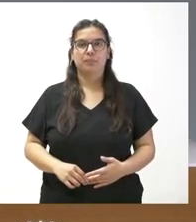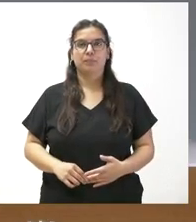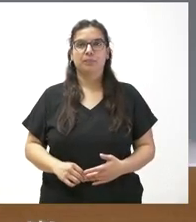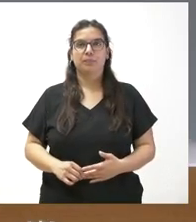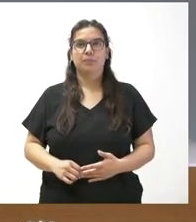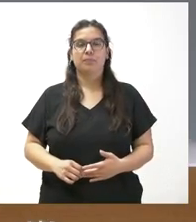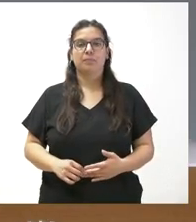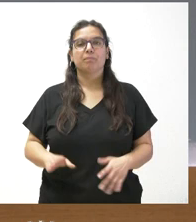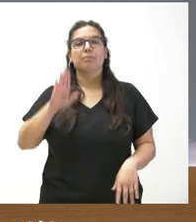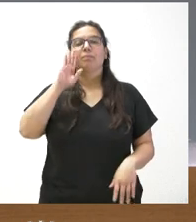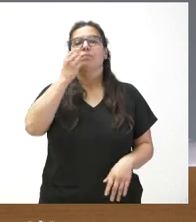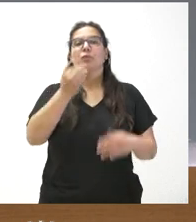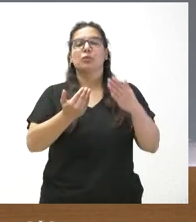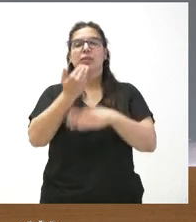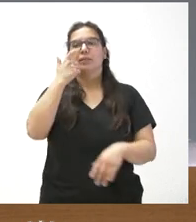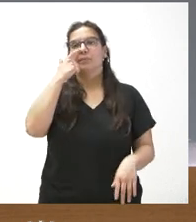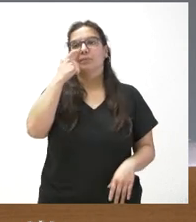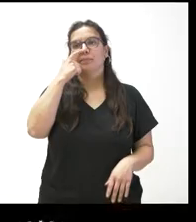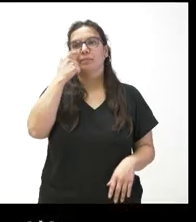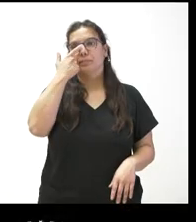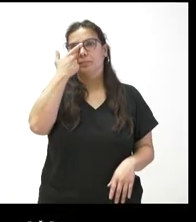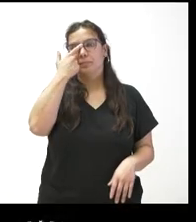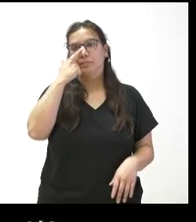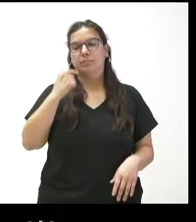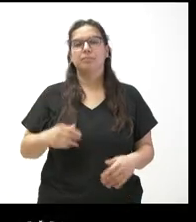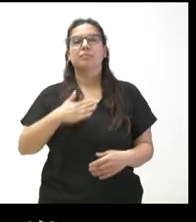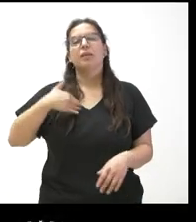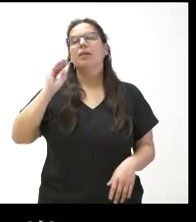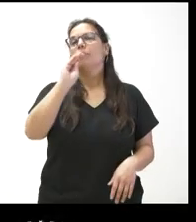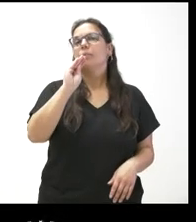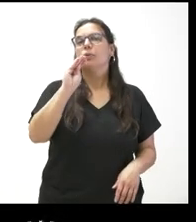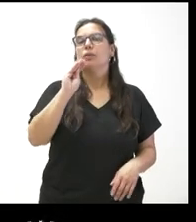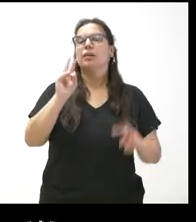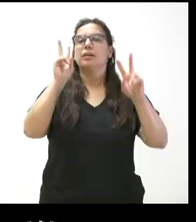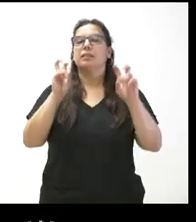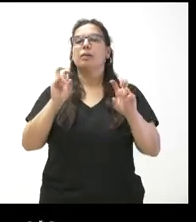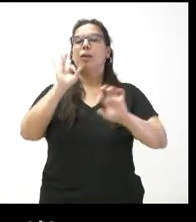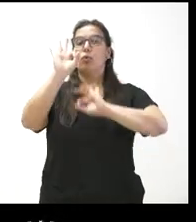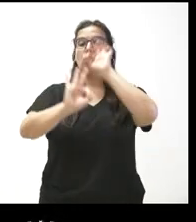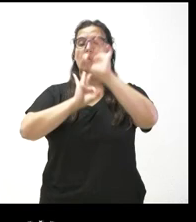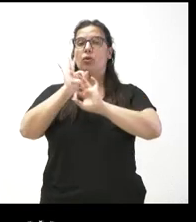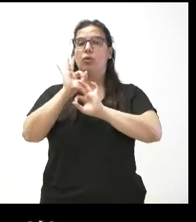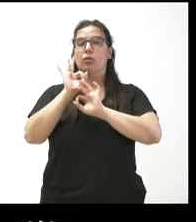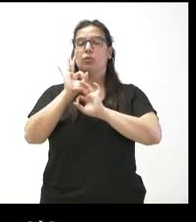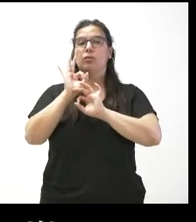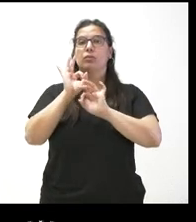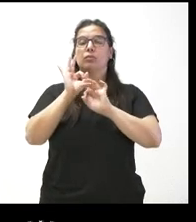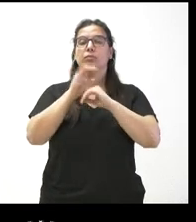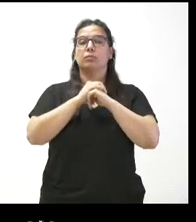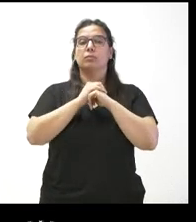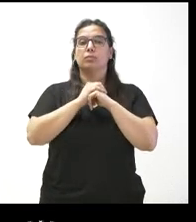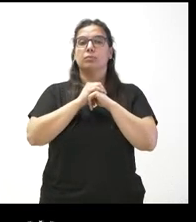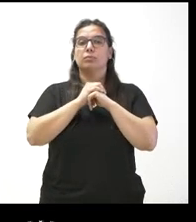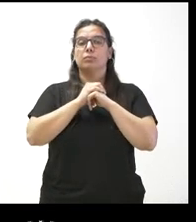Hola, buenos días, portavoz. Quería preguntarle por las movilizaciones que están teniendo lugar por